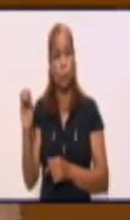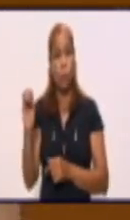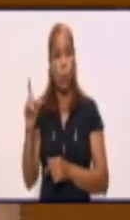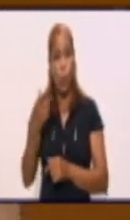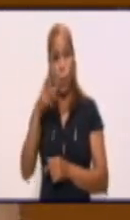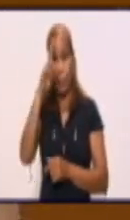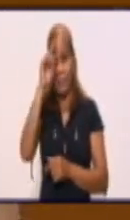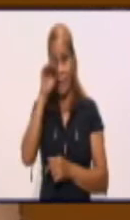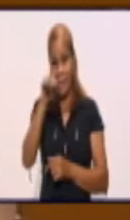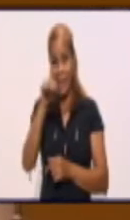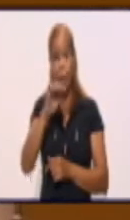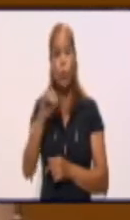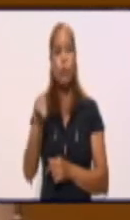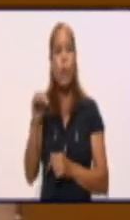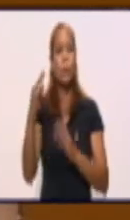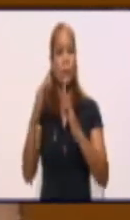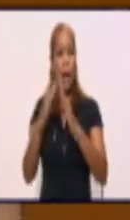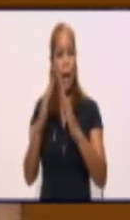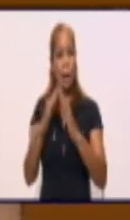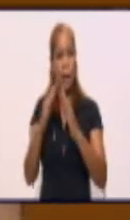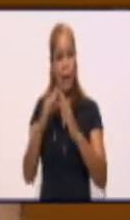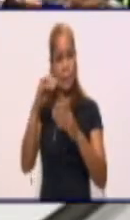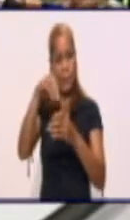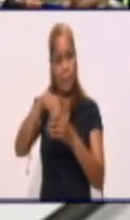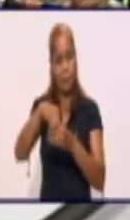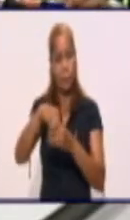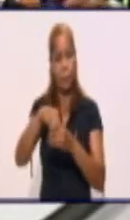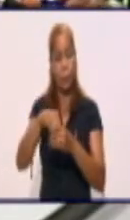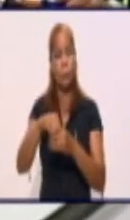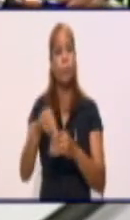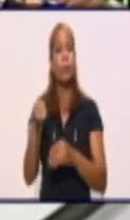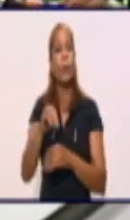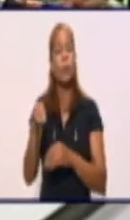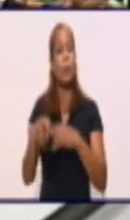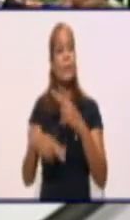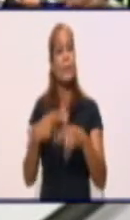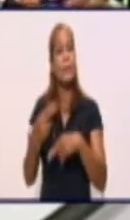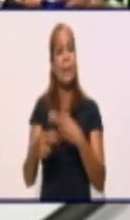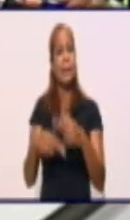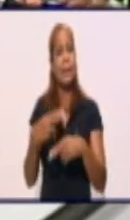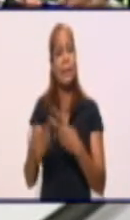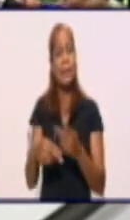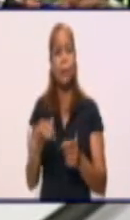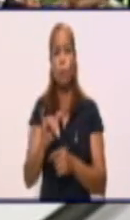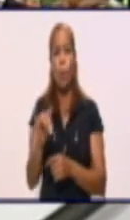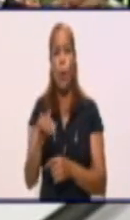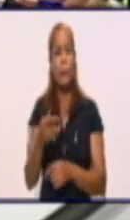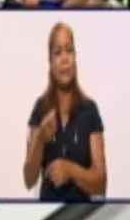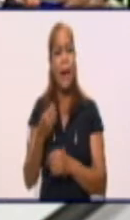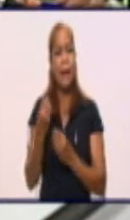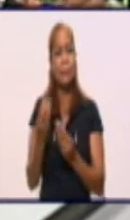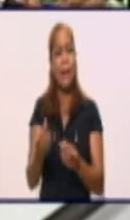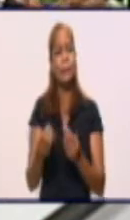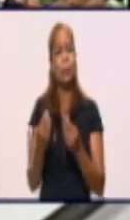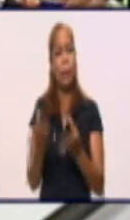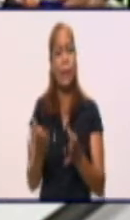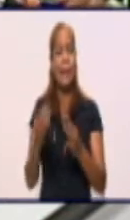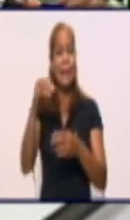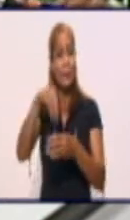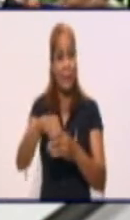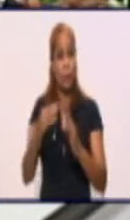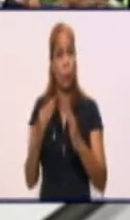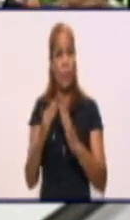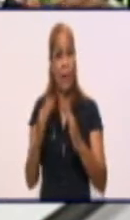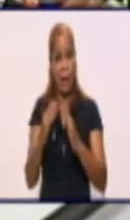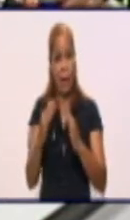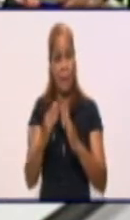el hogar reportado, que ya se les está haciendo llegar el medicamento, como dice el tratamiento, que es con el nasalferón, en